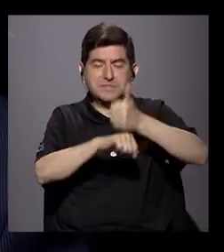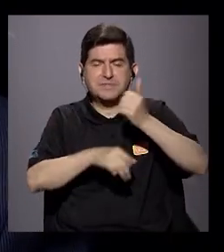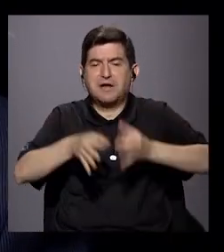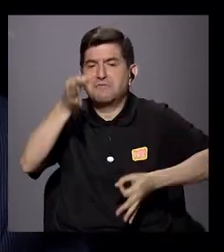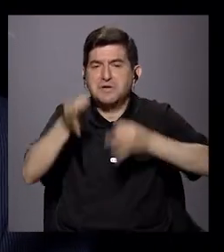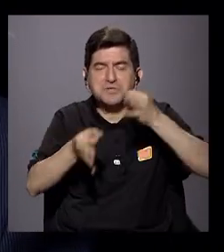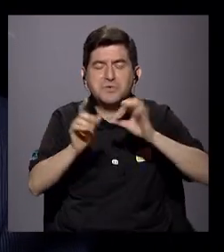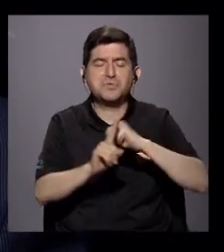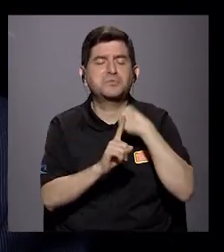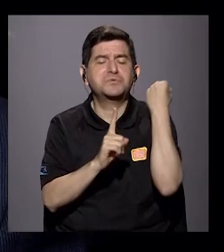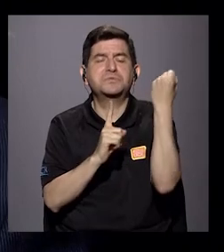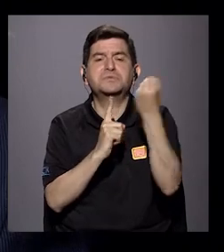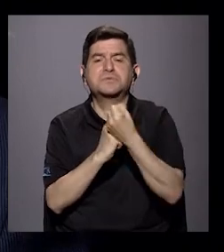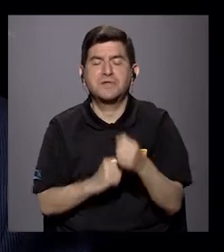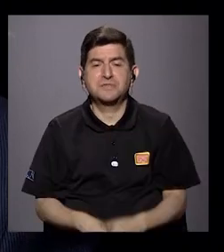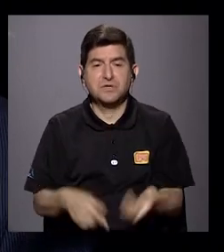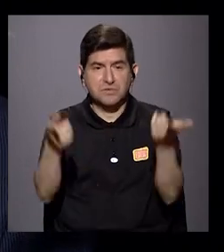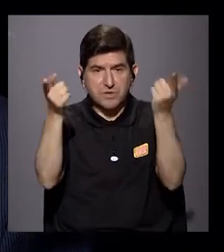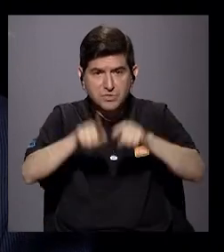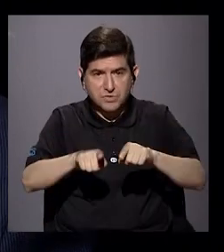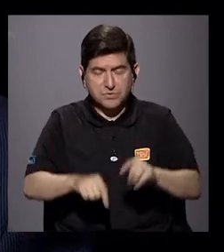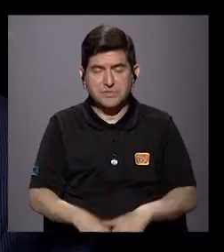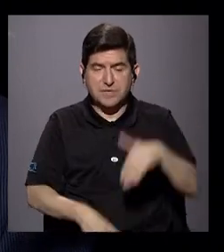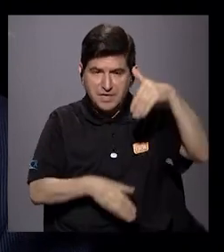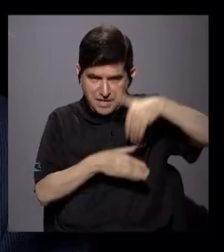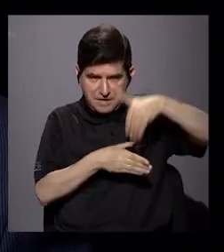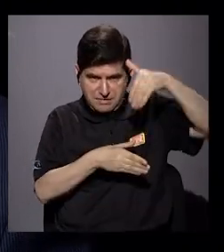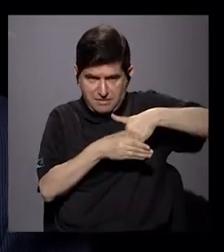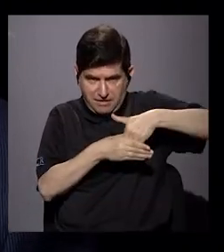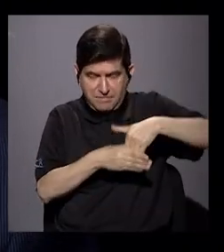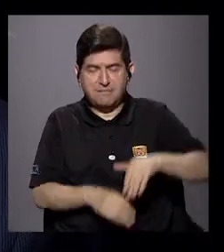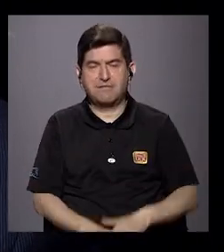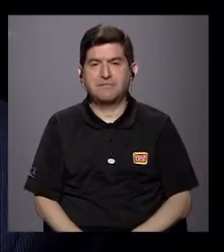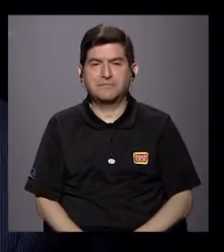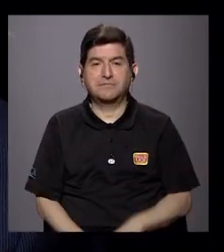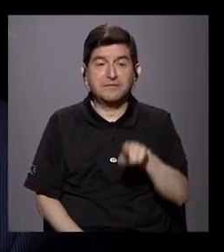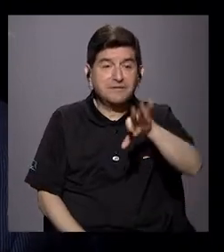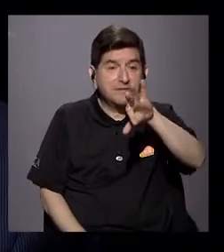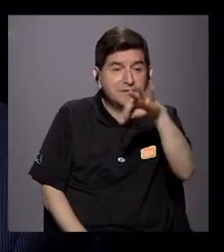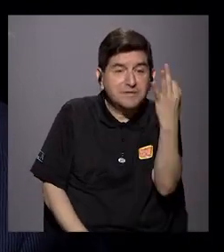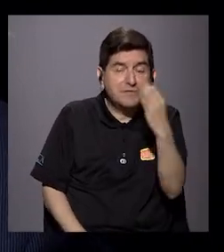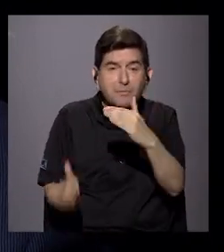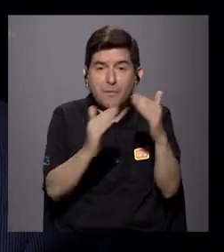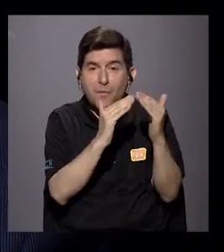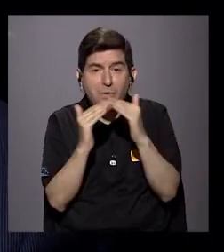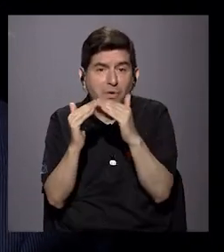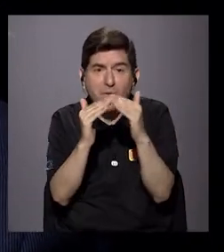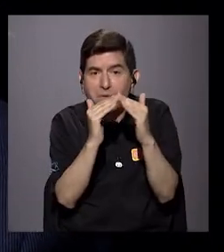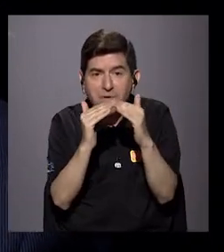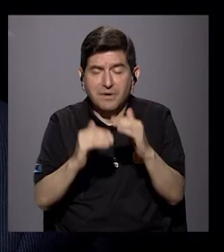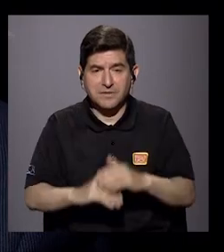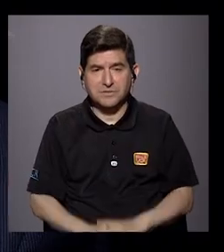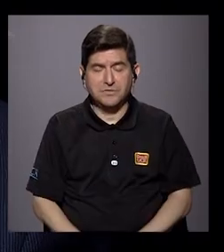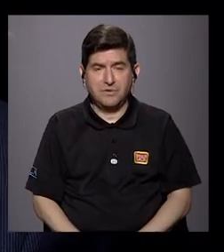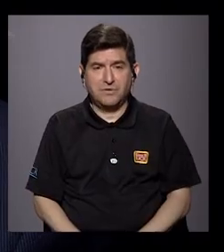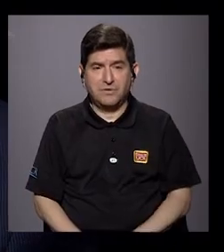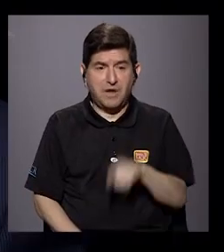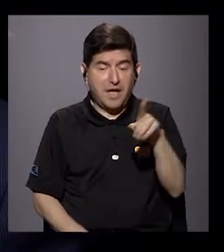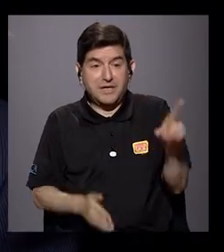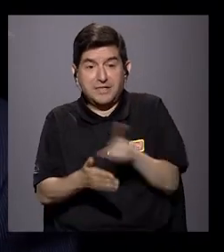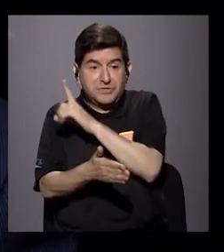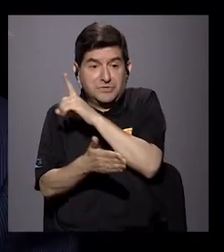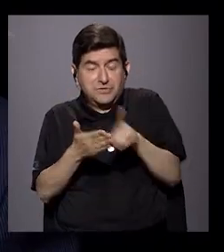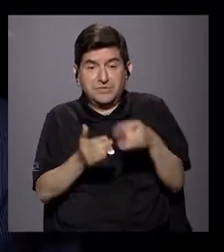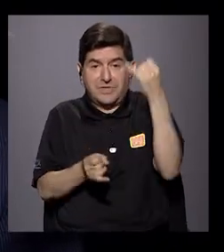de circunstancias que estaban pasando los estados a lo interno. Y de esa manera, entonces, poblaciones que habían